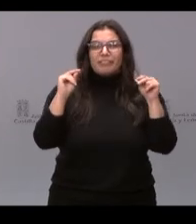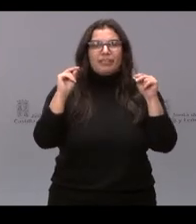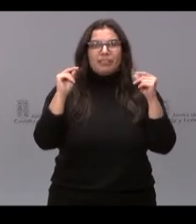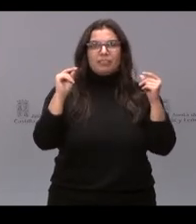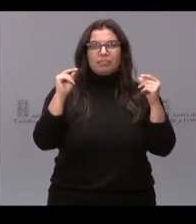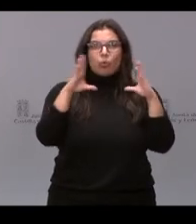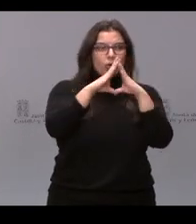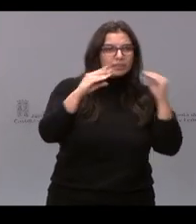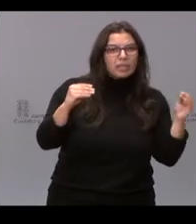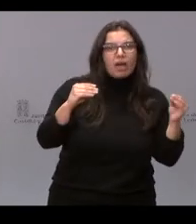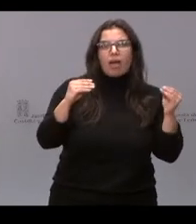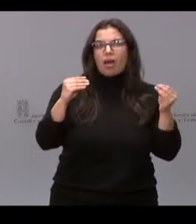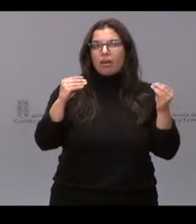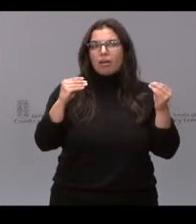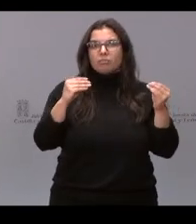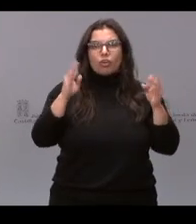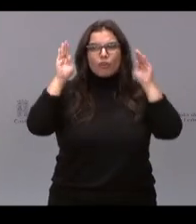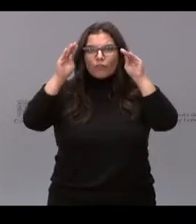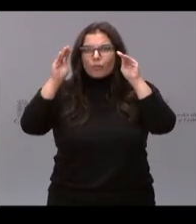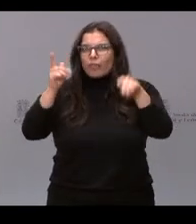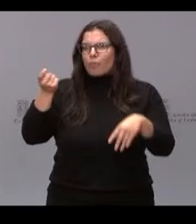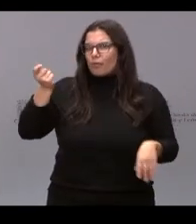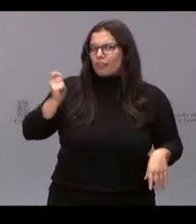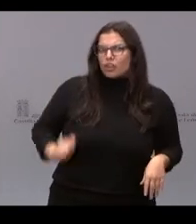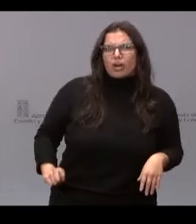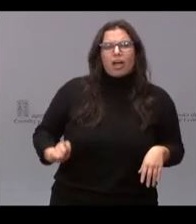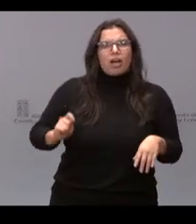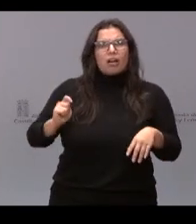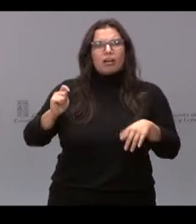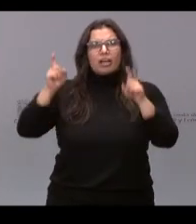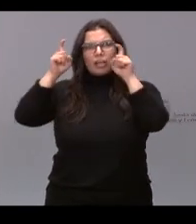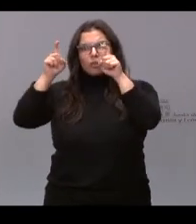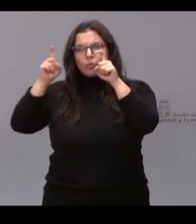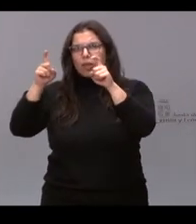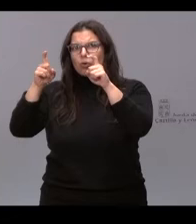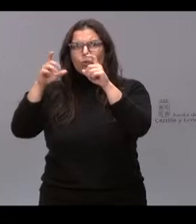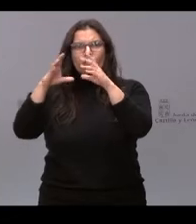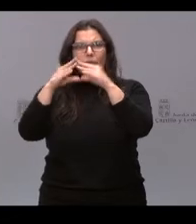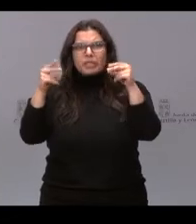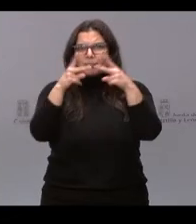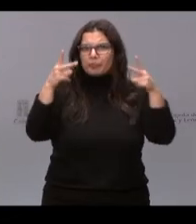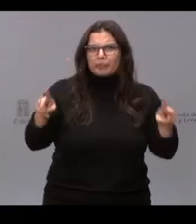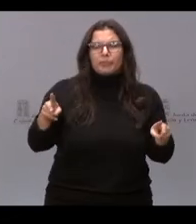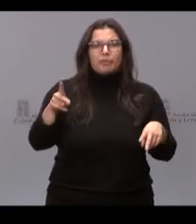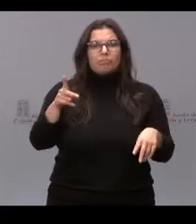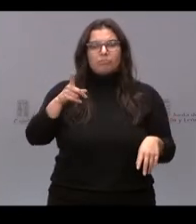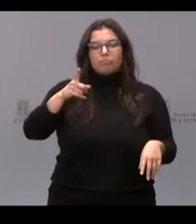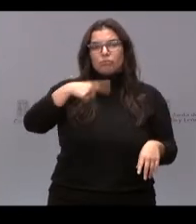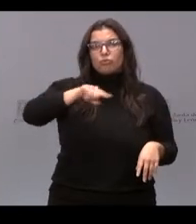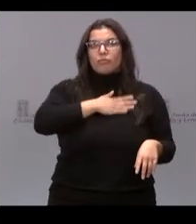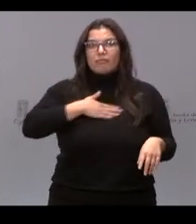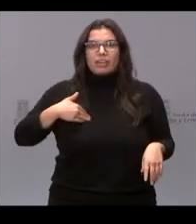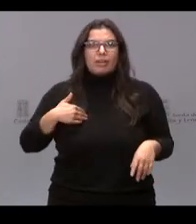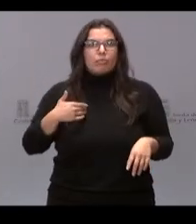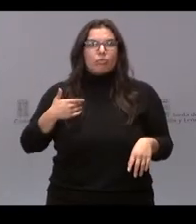no universitaria, bien en la formación profesional o bien en la educación universitaria. Queremos no solo que